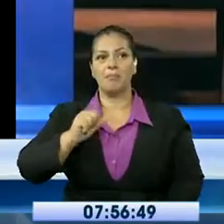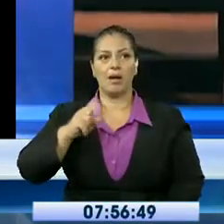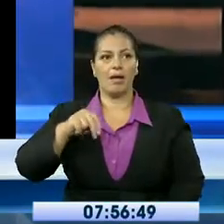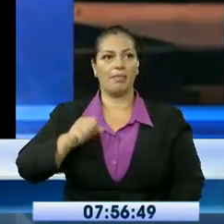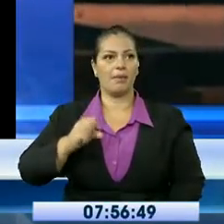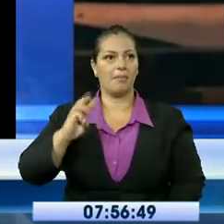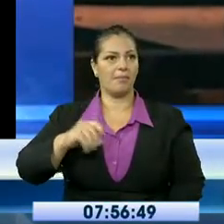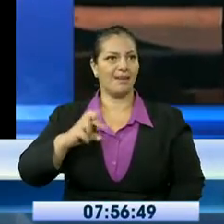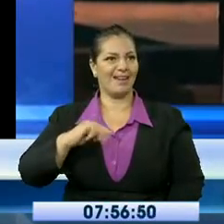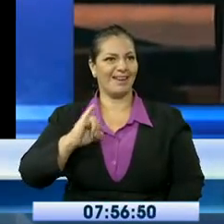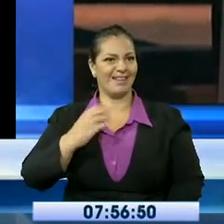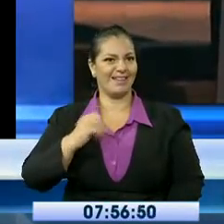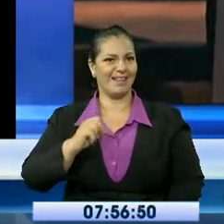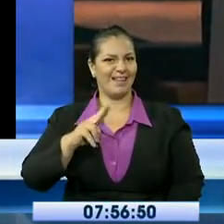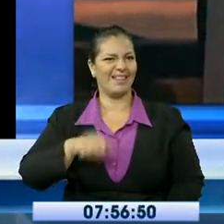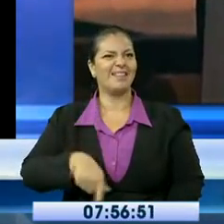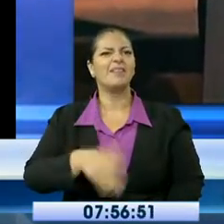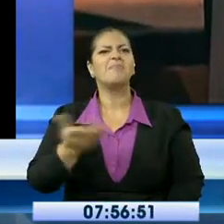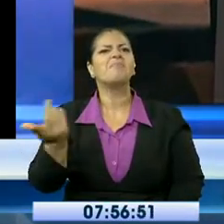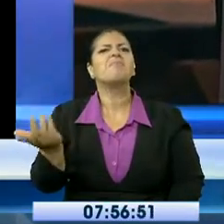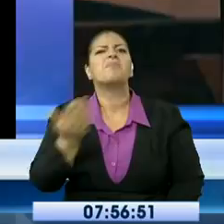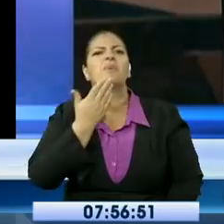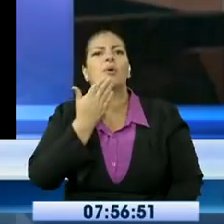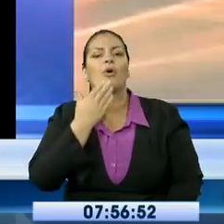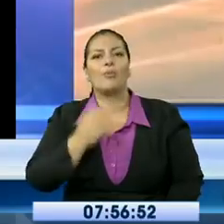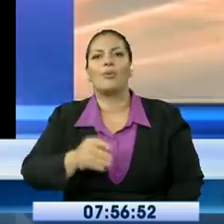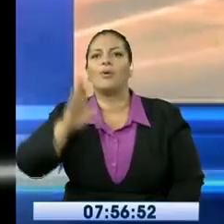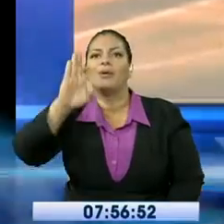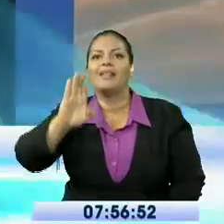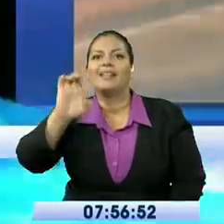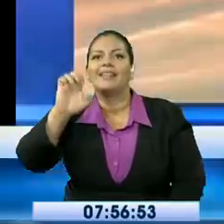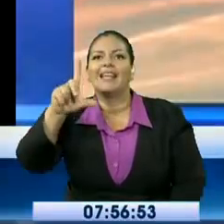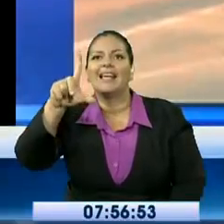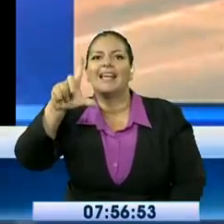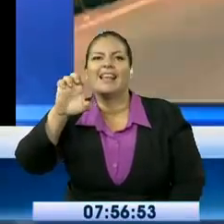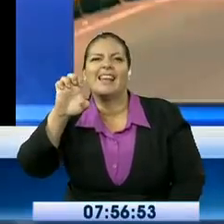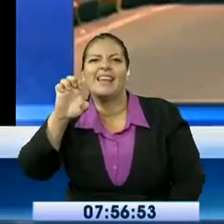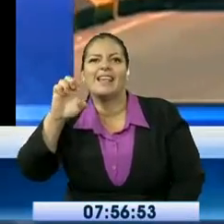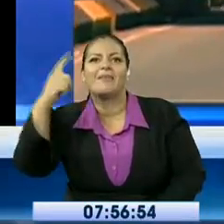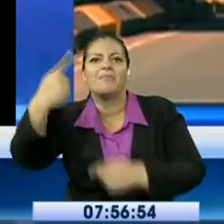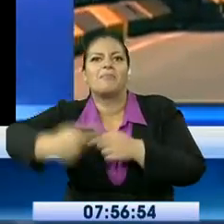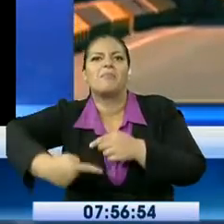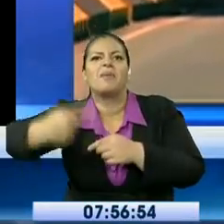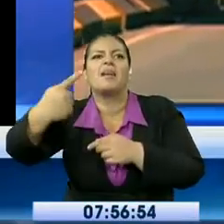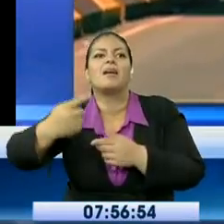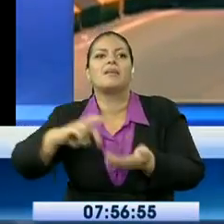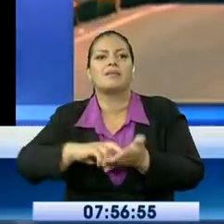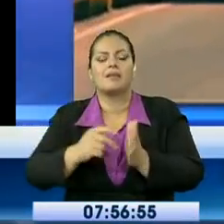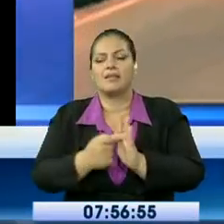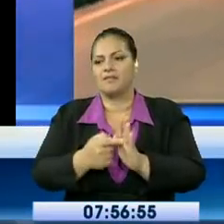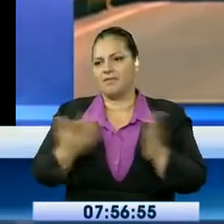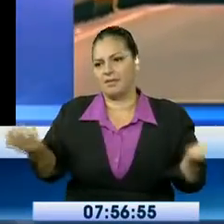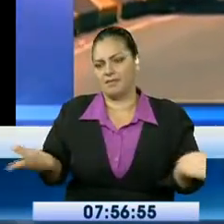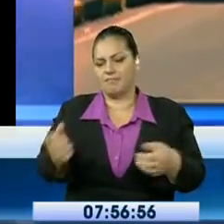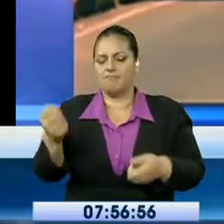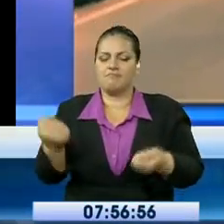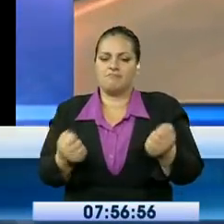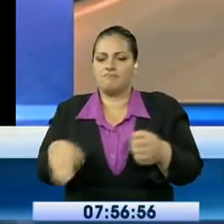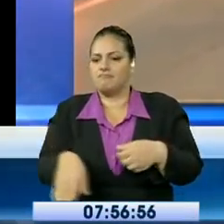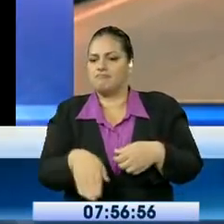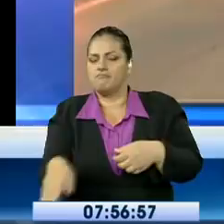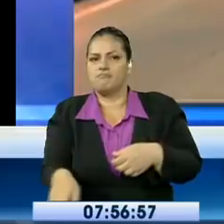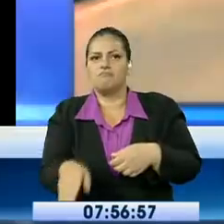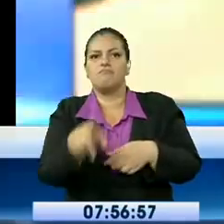telepeaje, en el cual el vehículo no tiene que parar. Tendrá que bajar su velocidad, pero el sistema le registra y se cobra automáticamente.